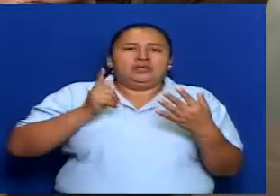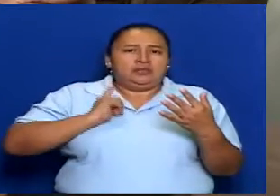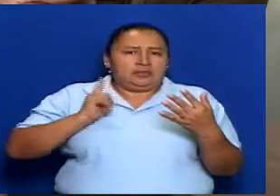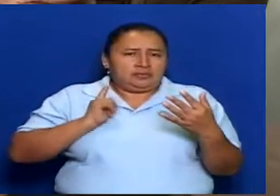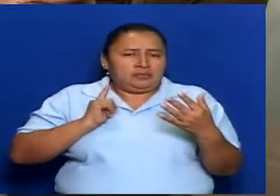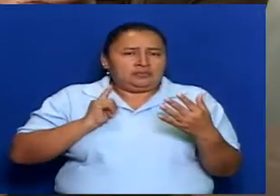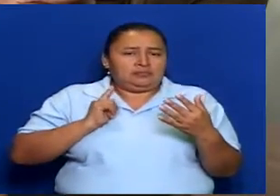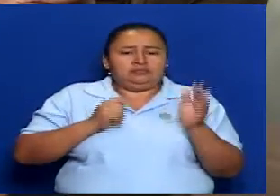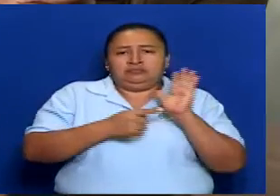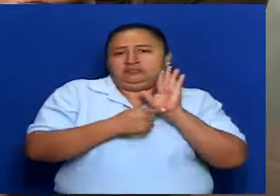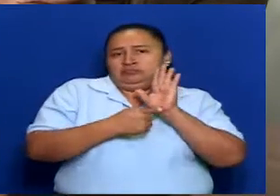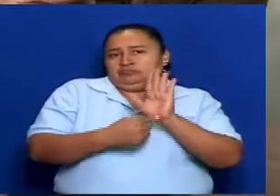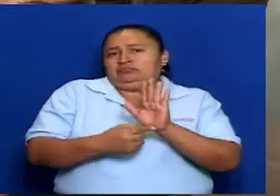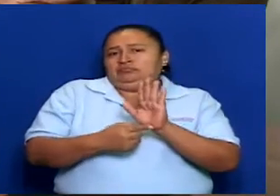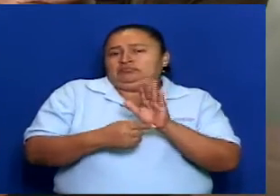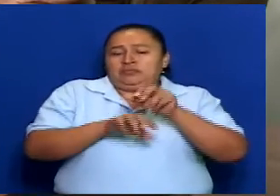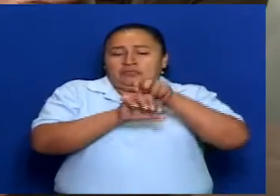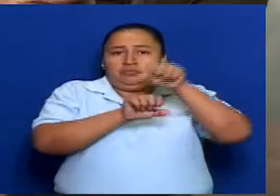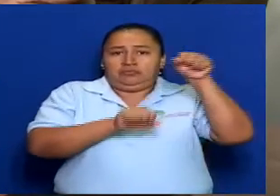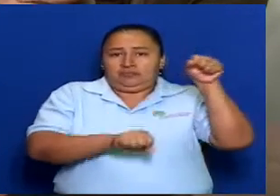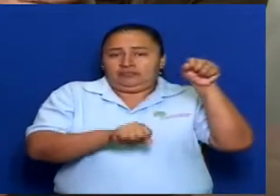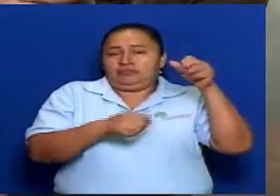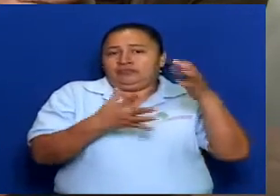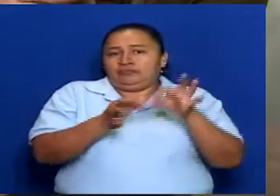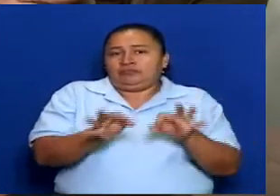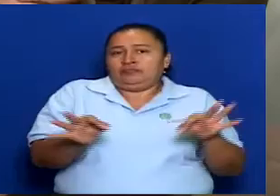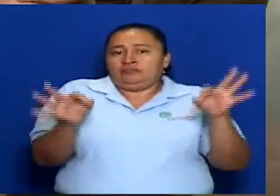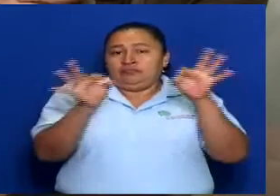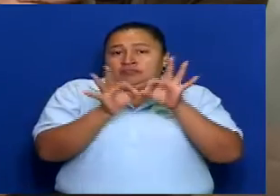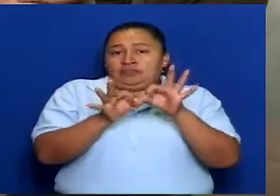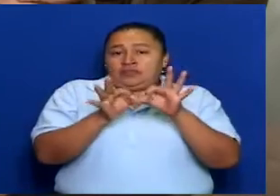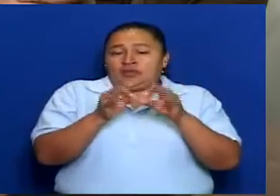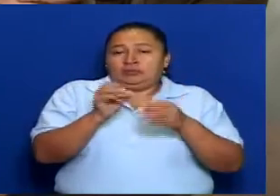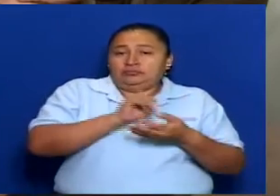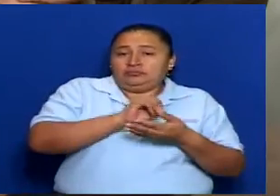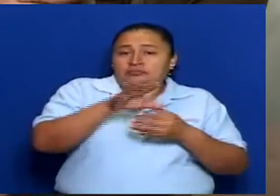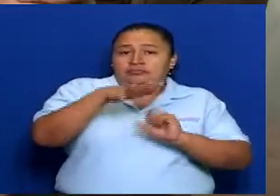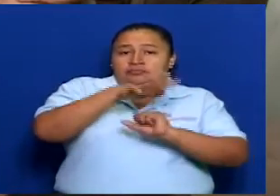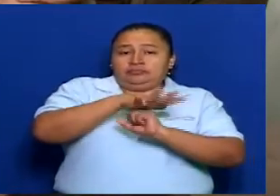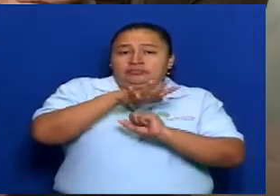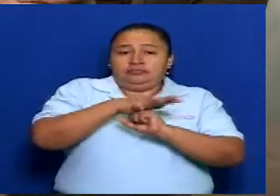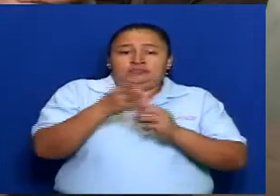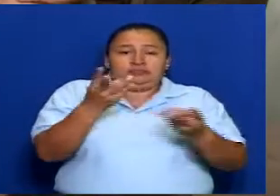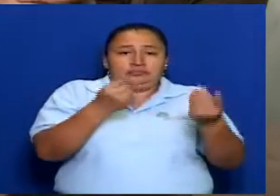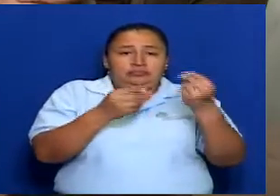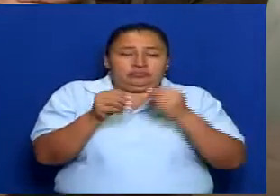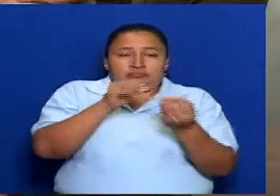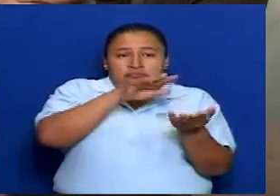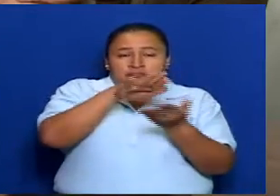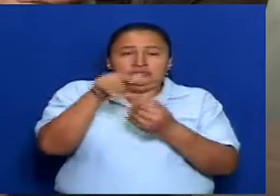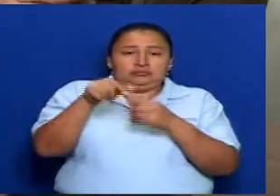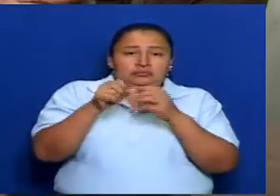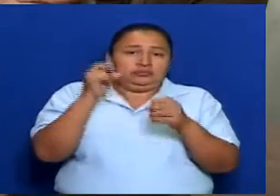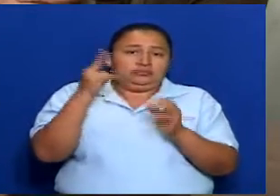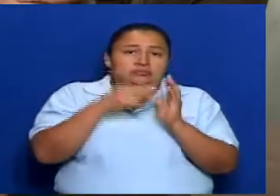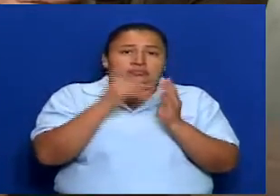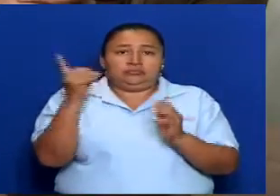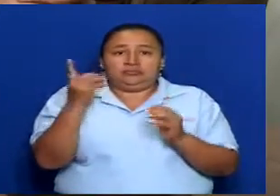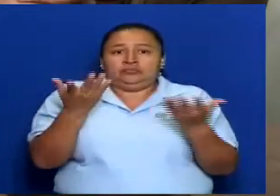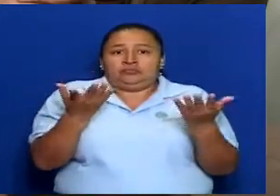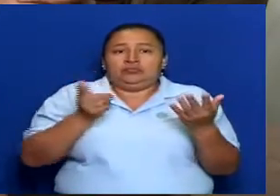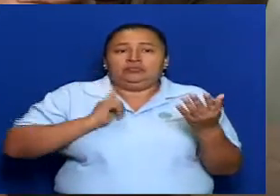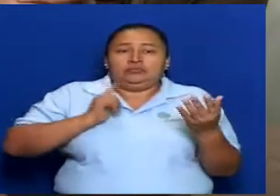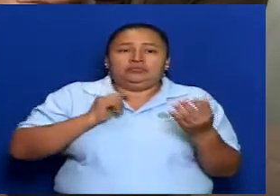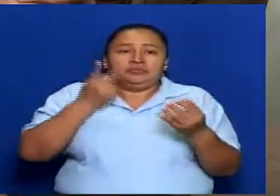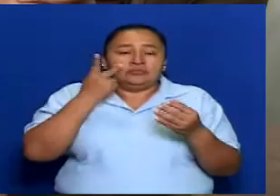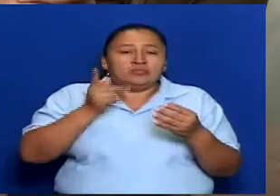presentación de decretos que fueron enviados a la Comisión Económica en estos dos días, que